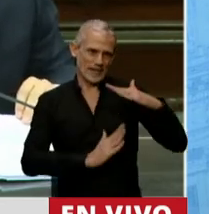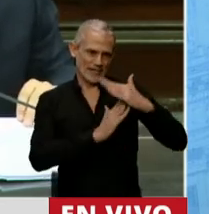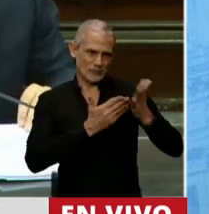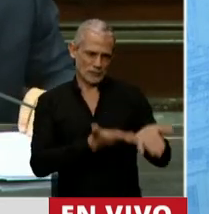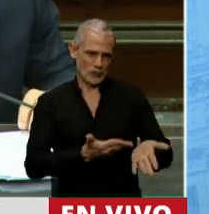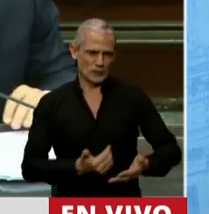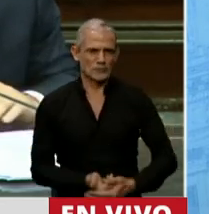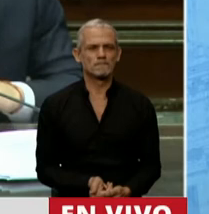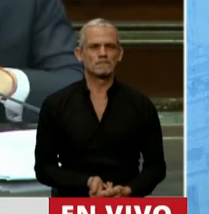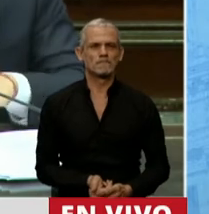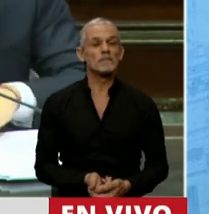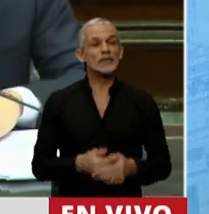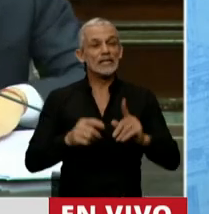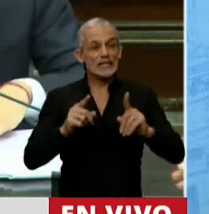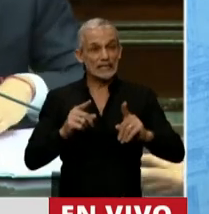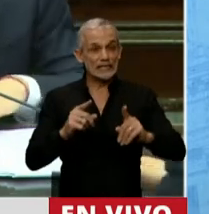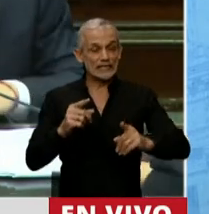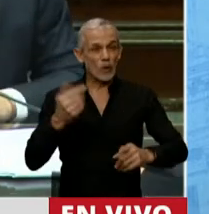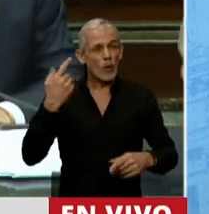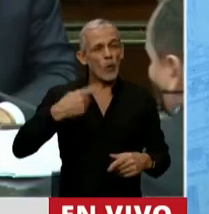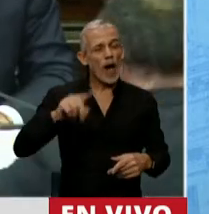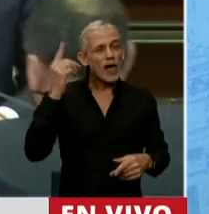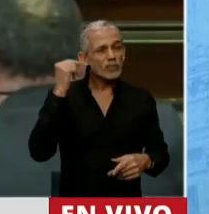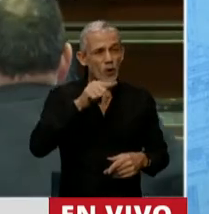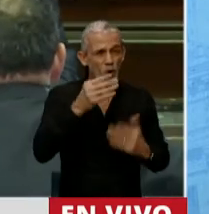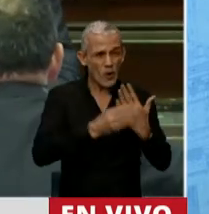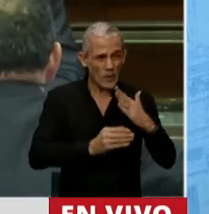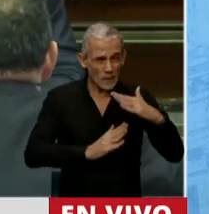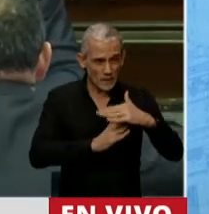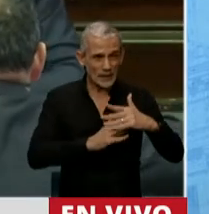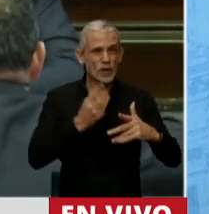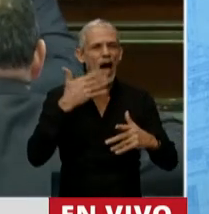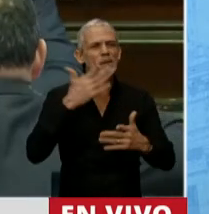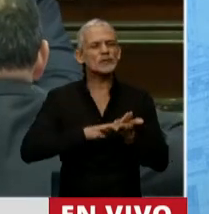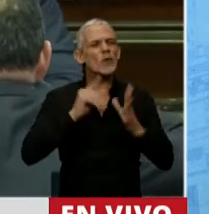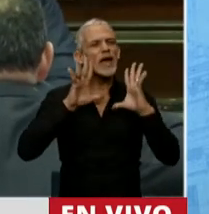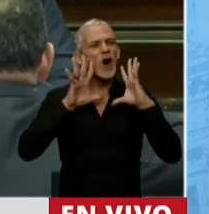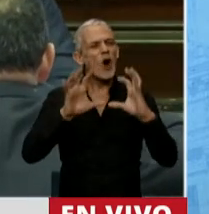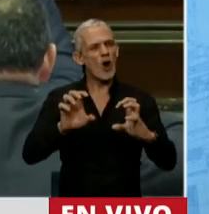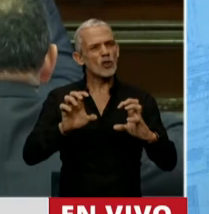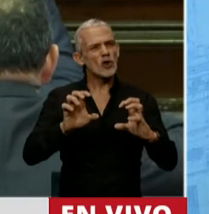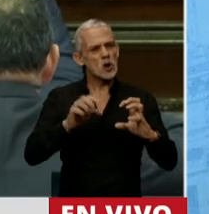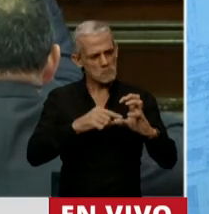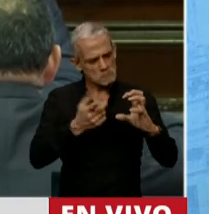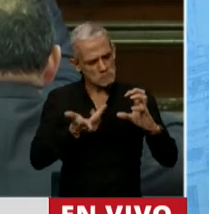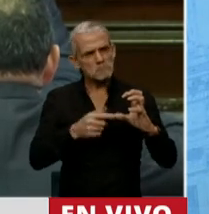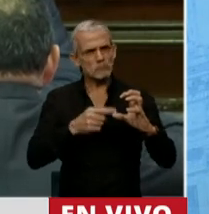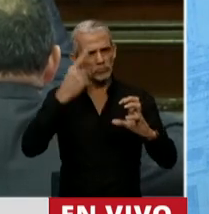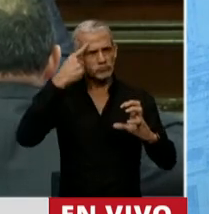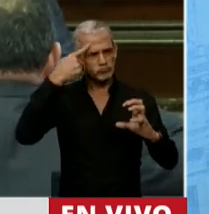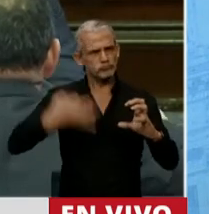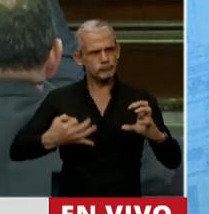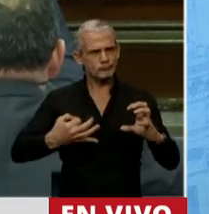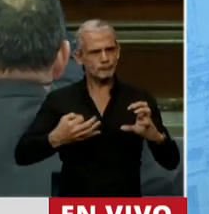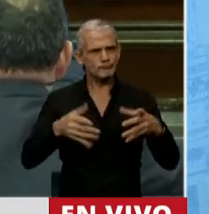Y cuando él hablaba del odio, sin duda yo estoy convencido